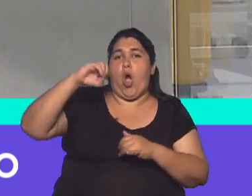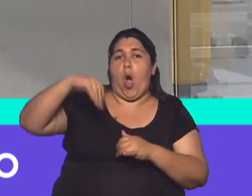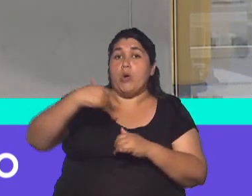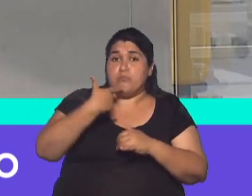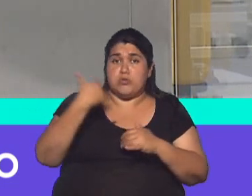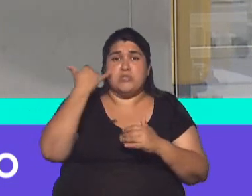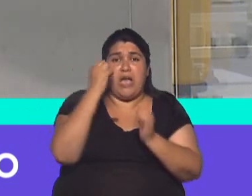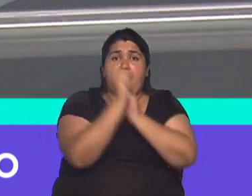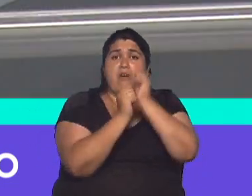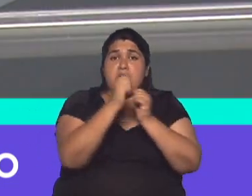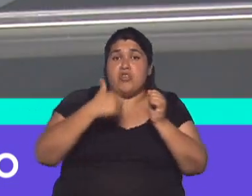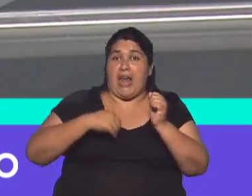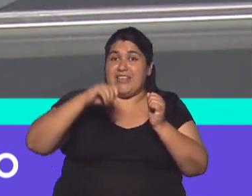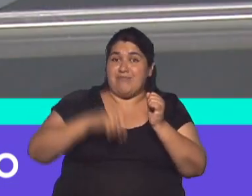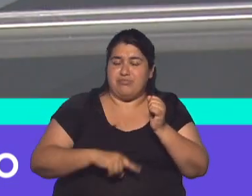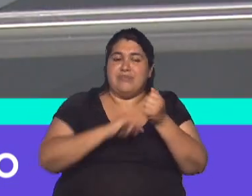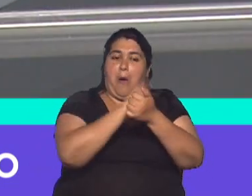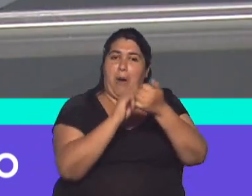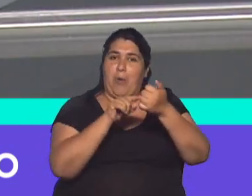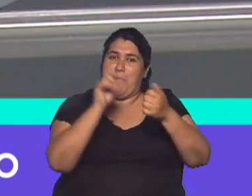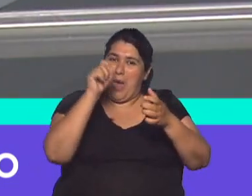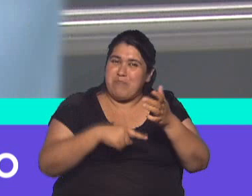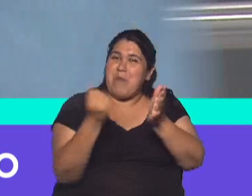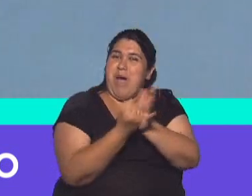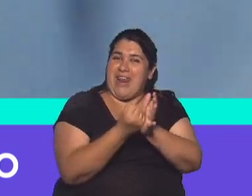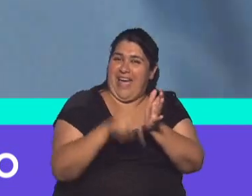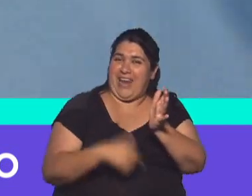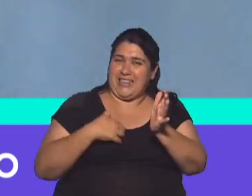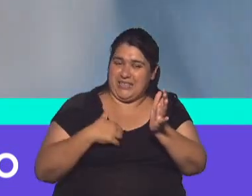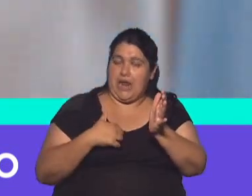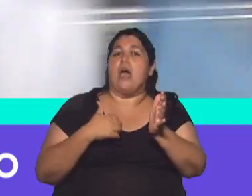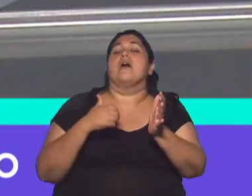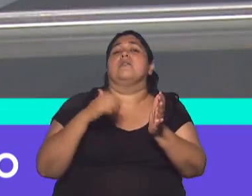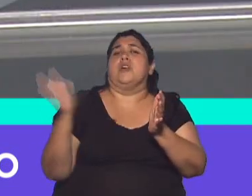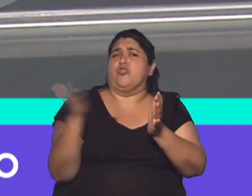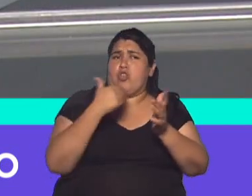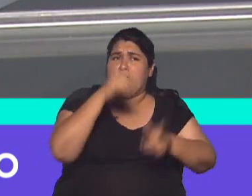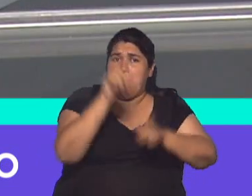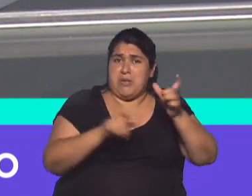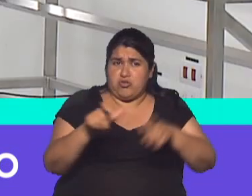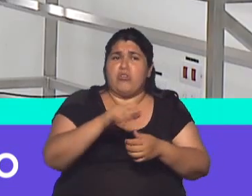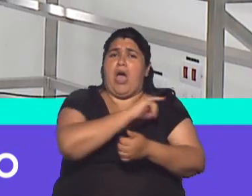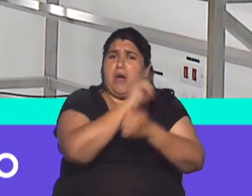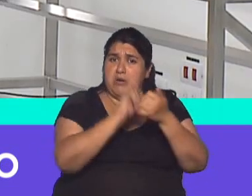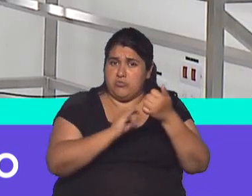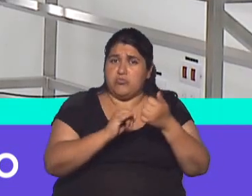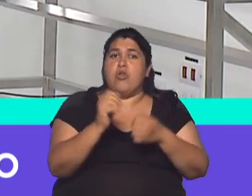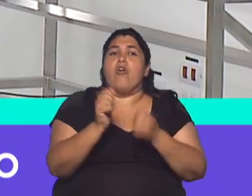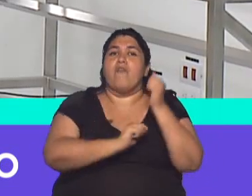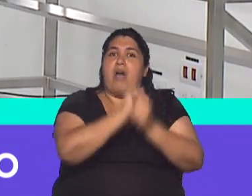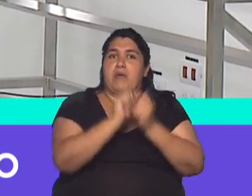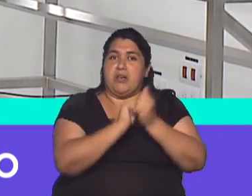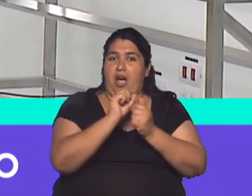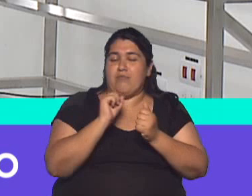aprobó la fabricación argentina de la vacuna, por lo que todos los ciudadanos latinoamericanos inoculados con dosis elaboradas en la planta de la empresa